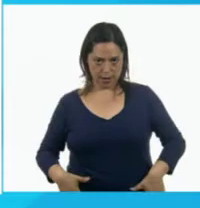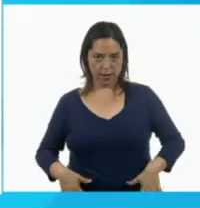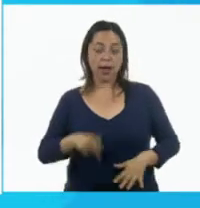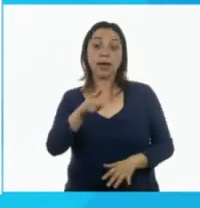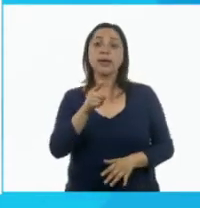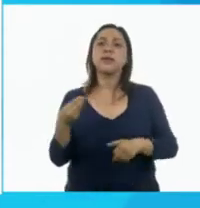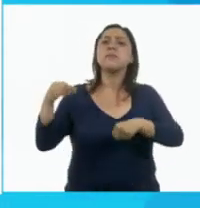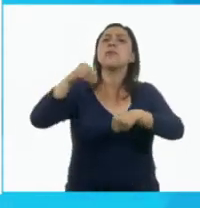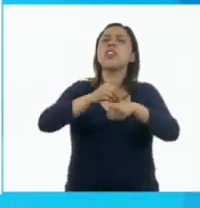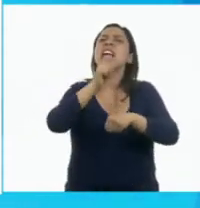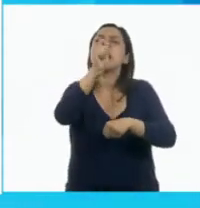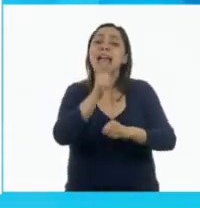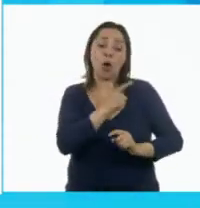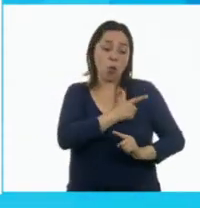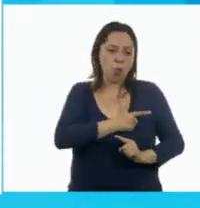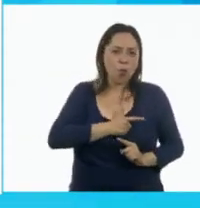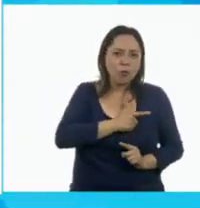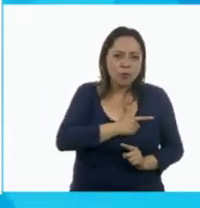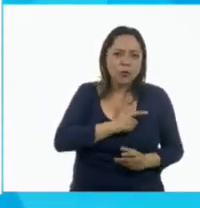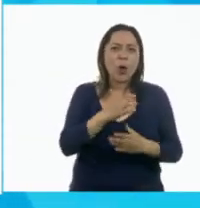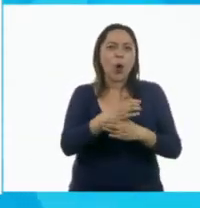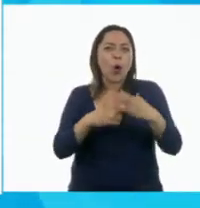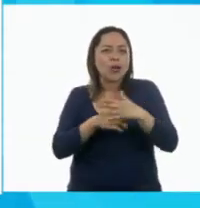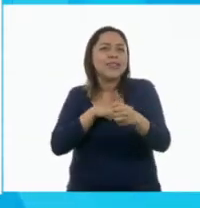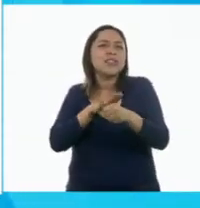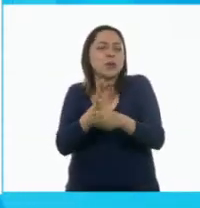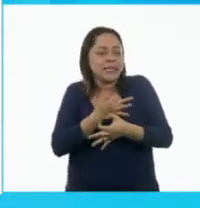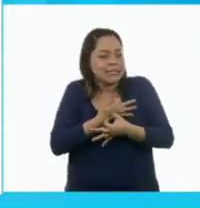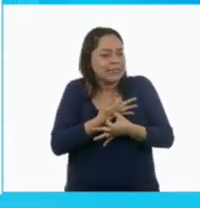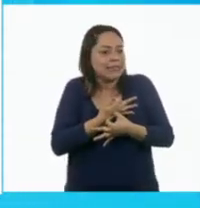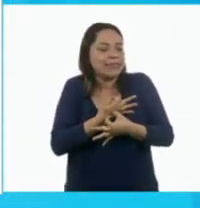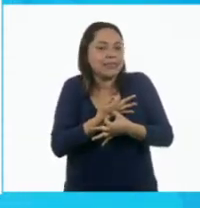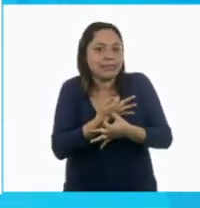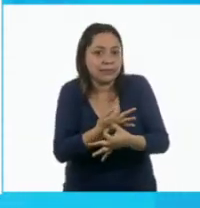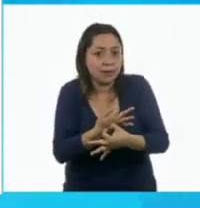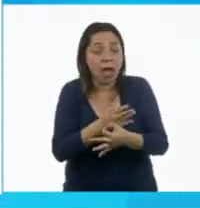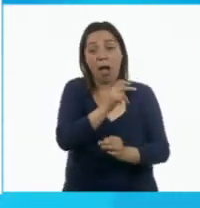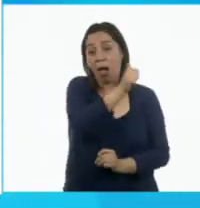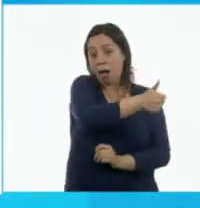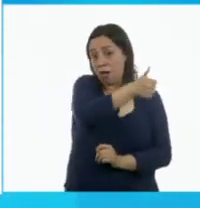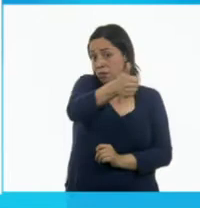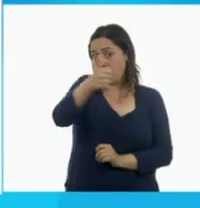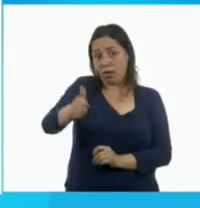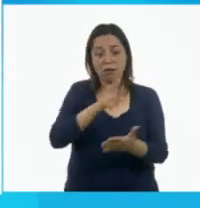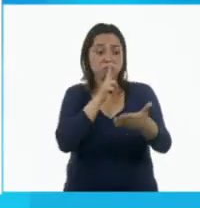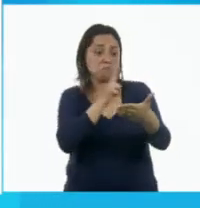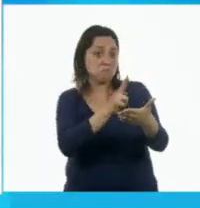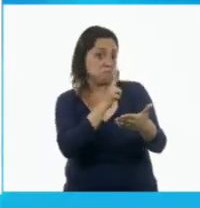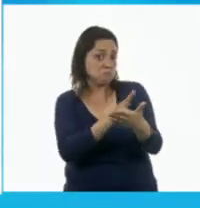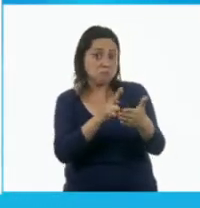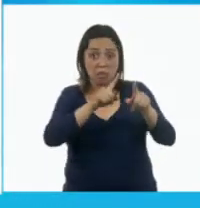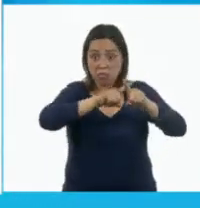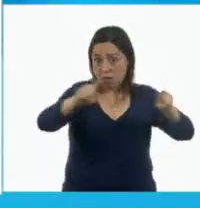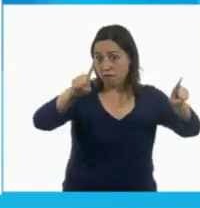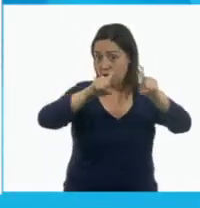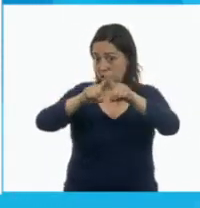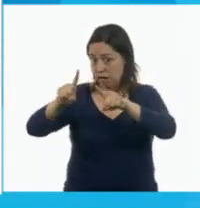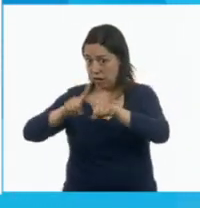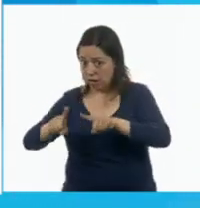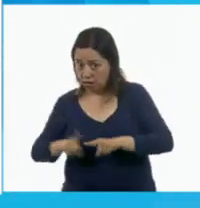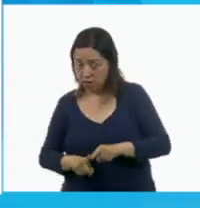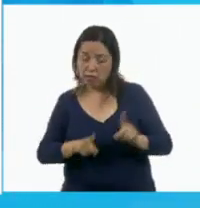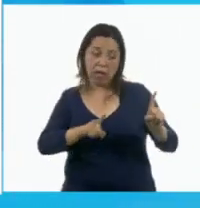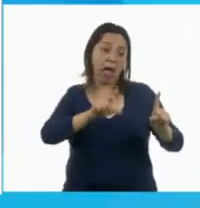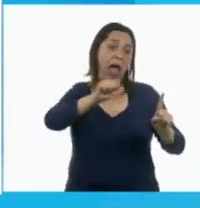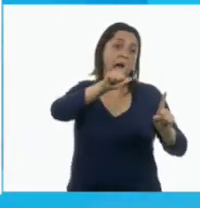gustos y preferencias, que recuerden, todos tienen una contestación diferente. No puedo poner aquí lo que Alexia come,